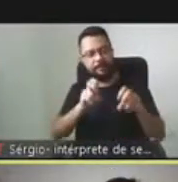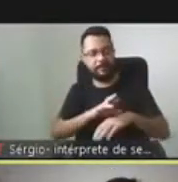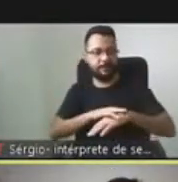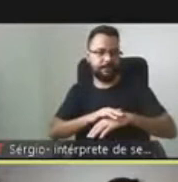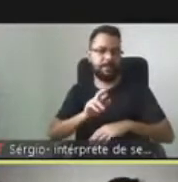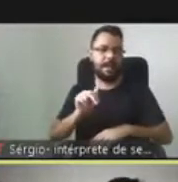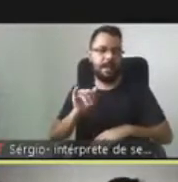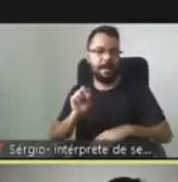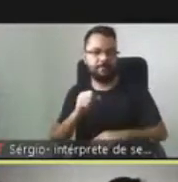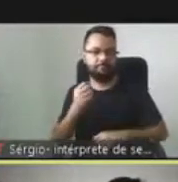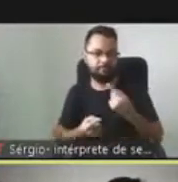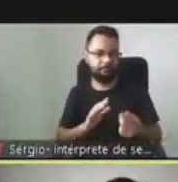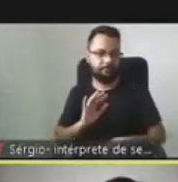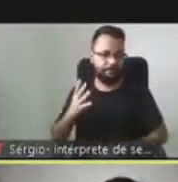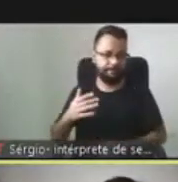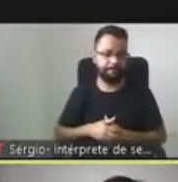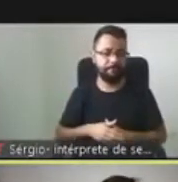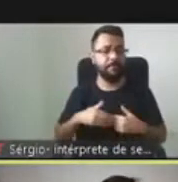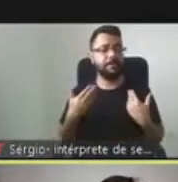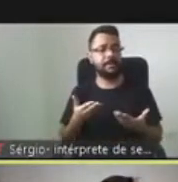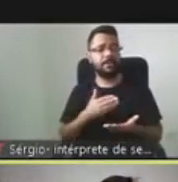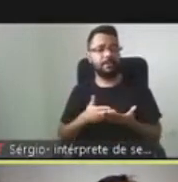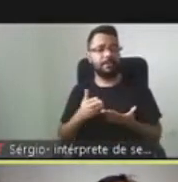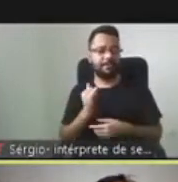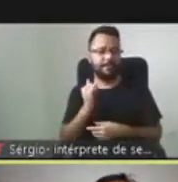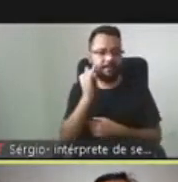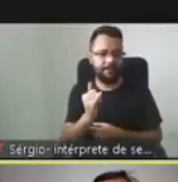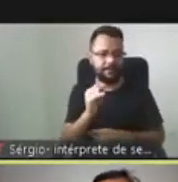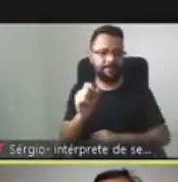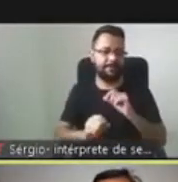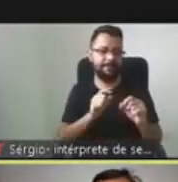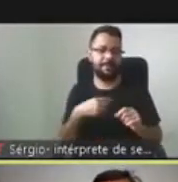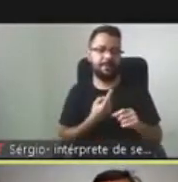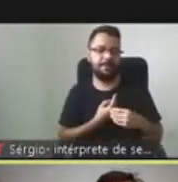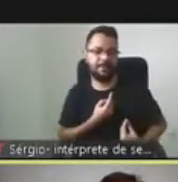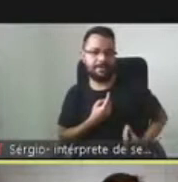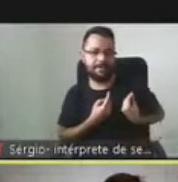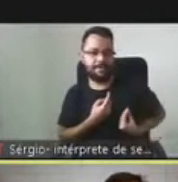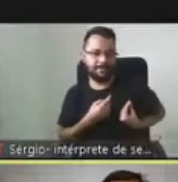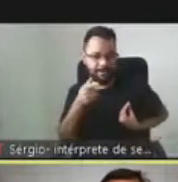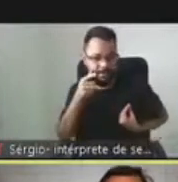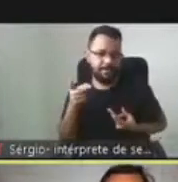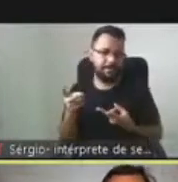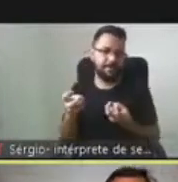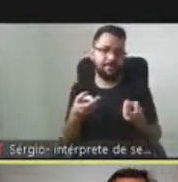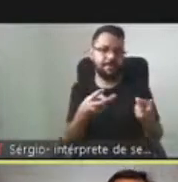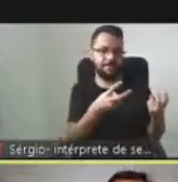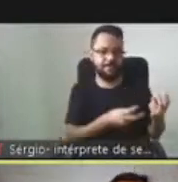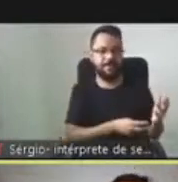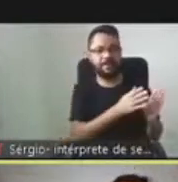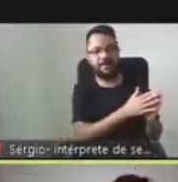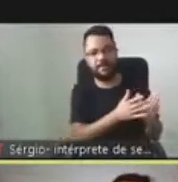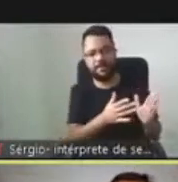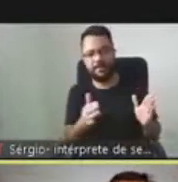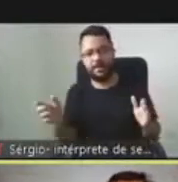Voy a comenzar hablando de algo que hemos estado escuchando a lo largo de las primeras